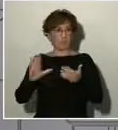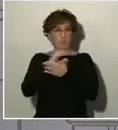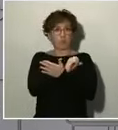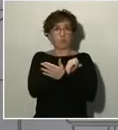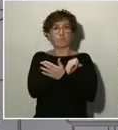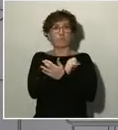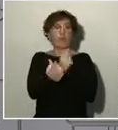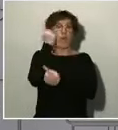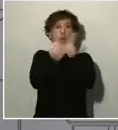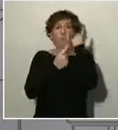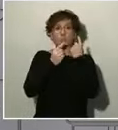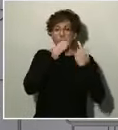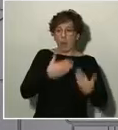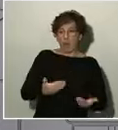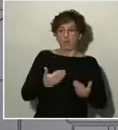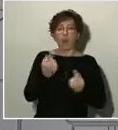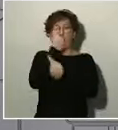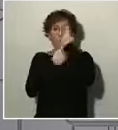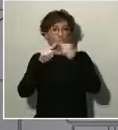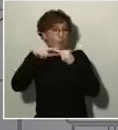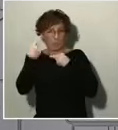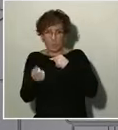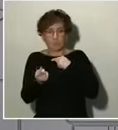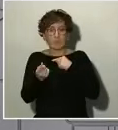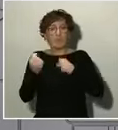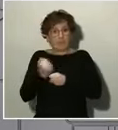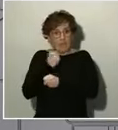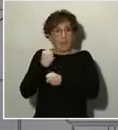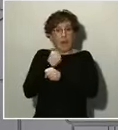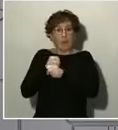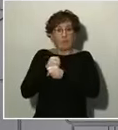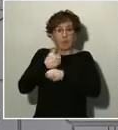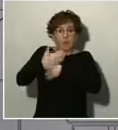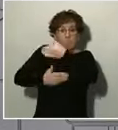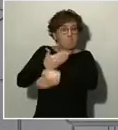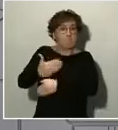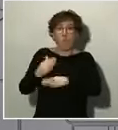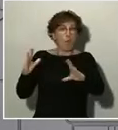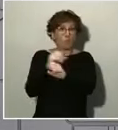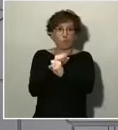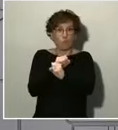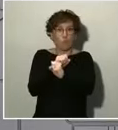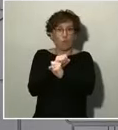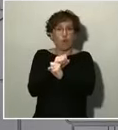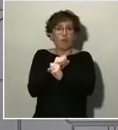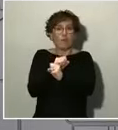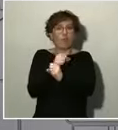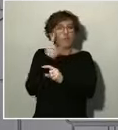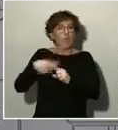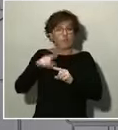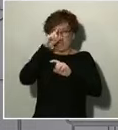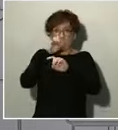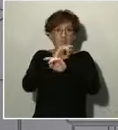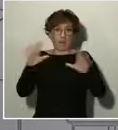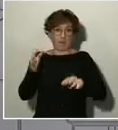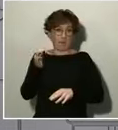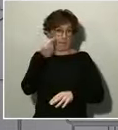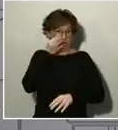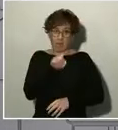estamos dando pasos en un camino plagado de sombras y contando con muy pocas certezas. Son momentos